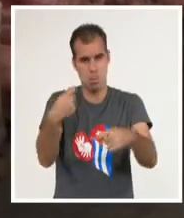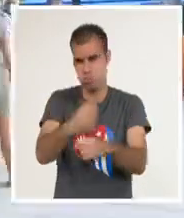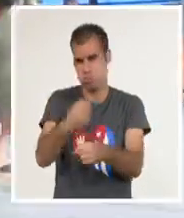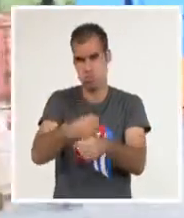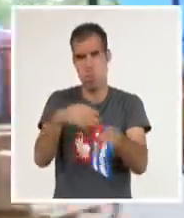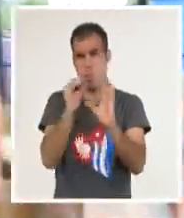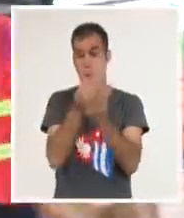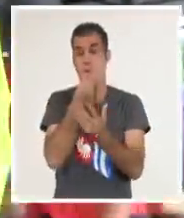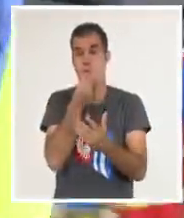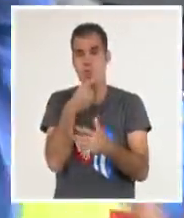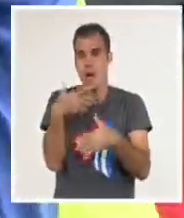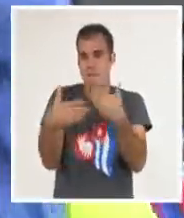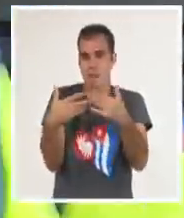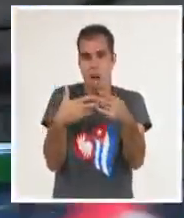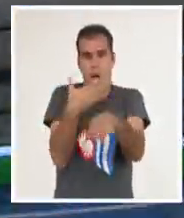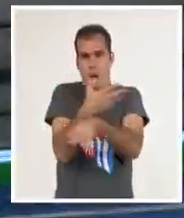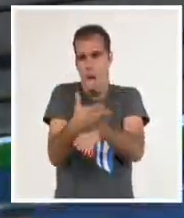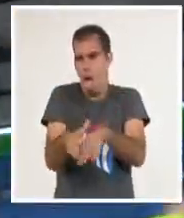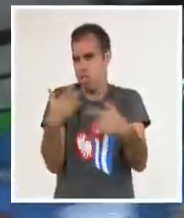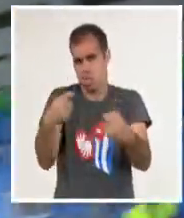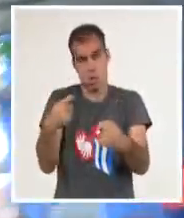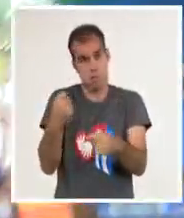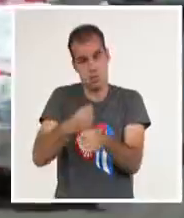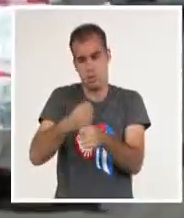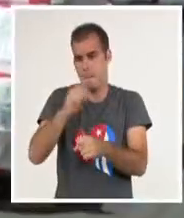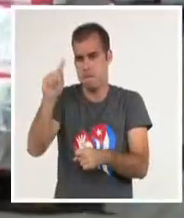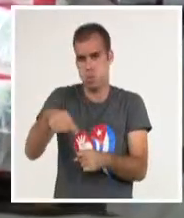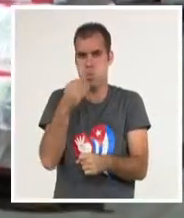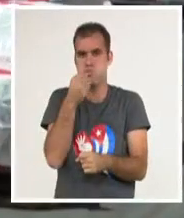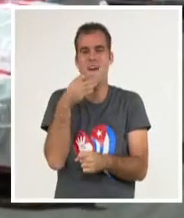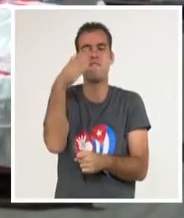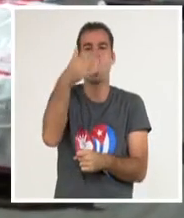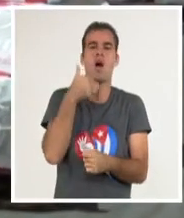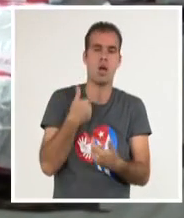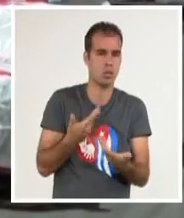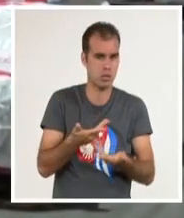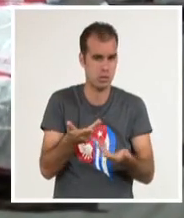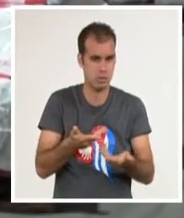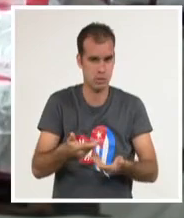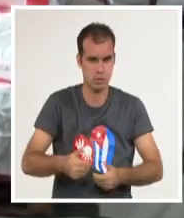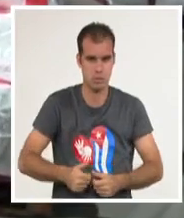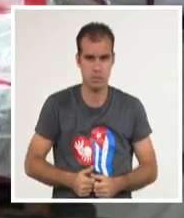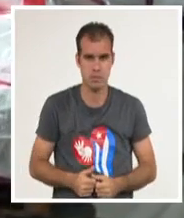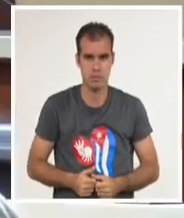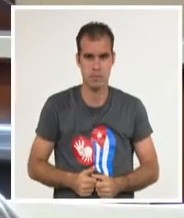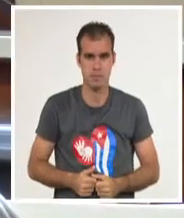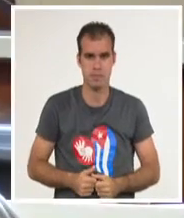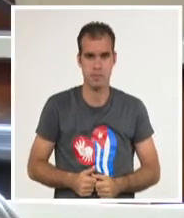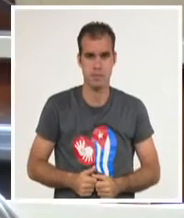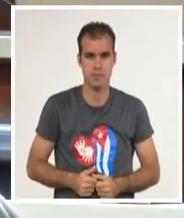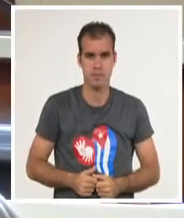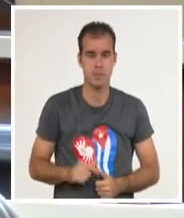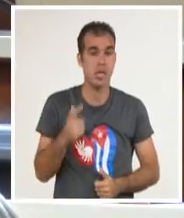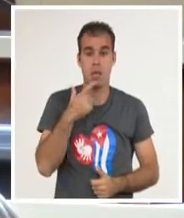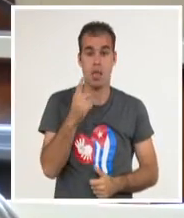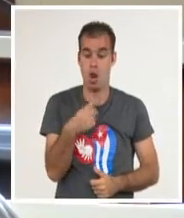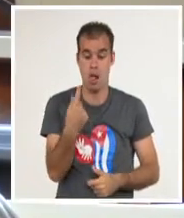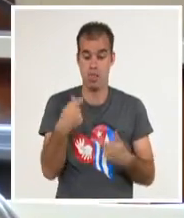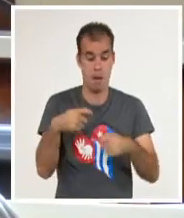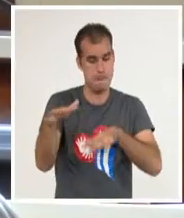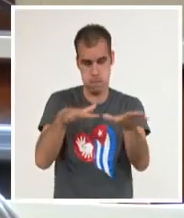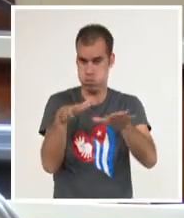salir de esta crisis, sino para proyectar su trabajo hacia el futuro. Tenemos que prepararnos para aumentar